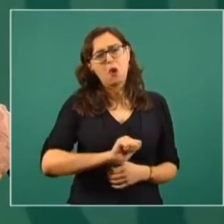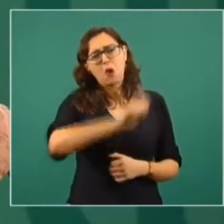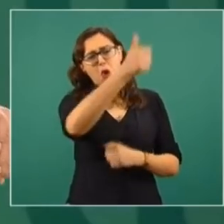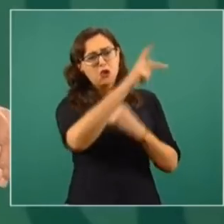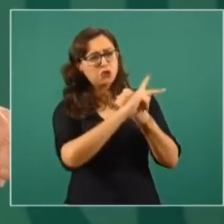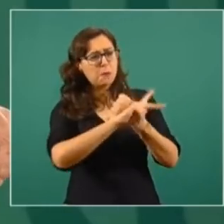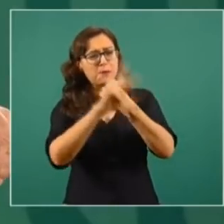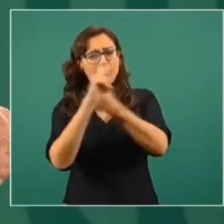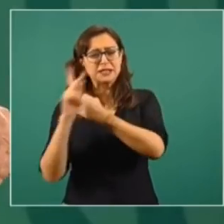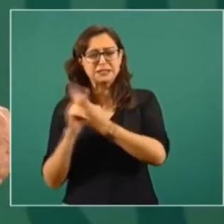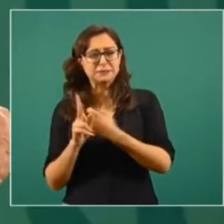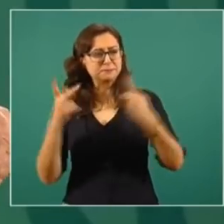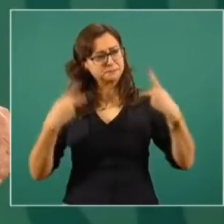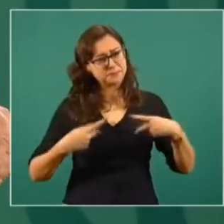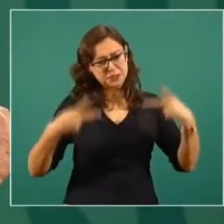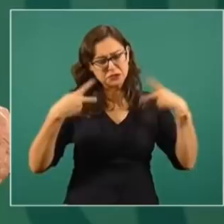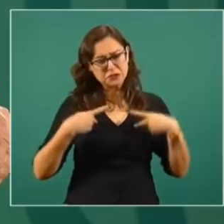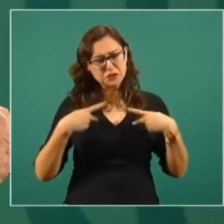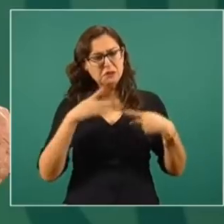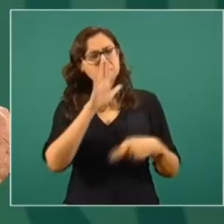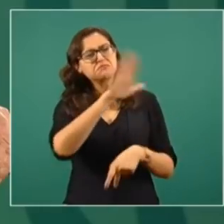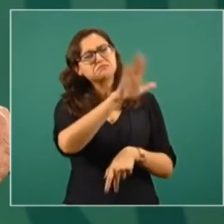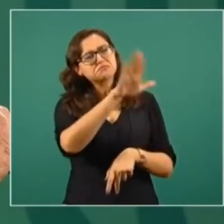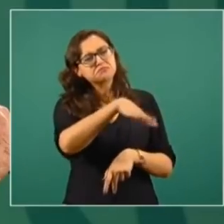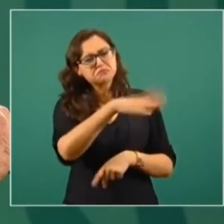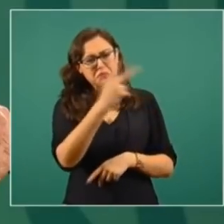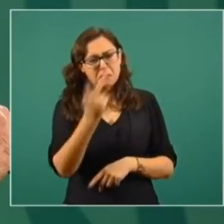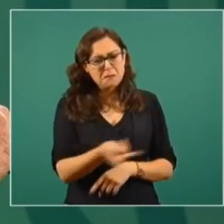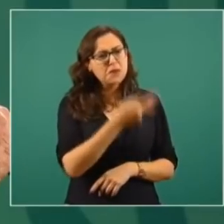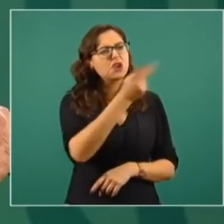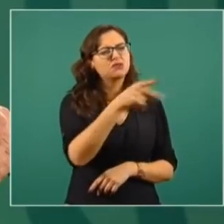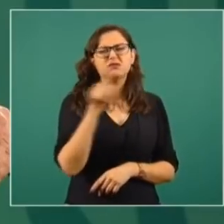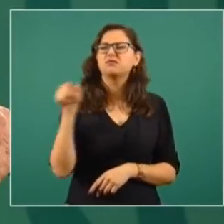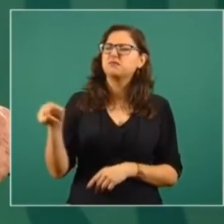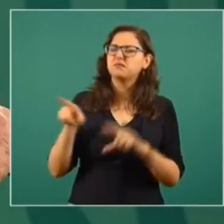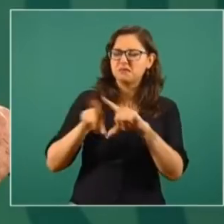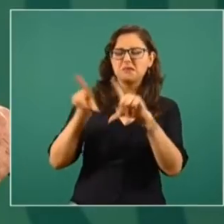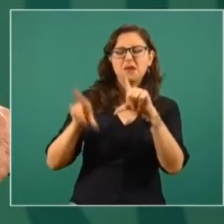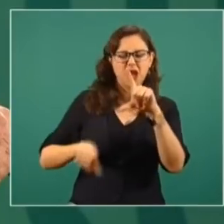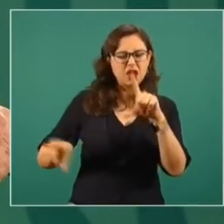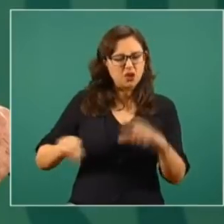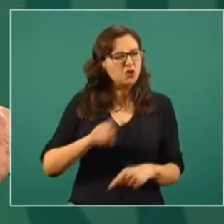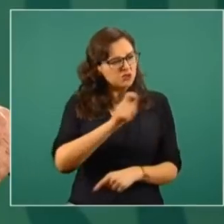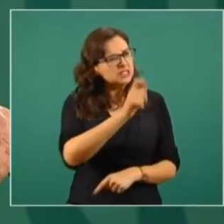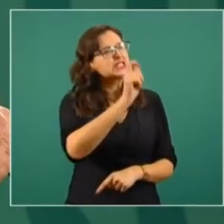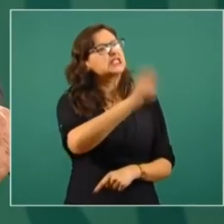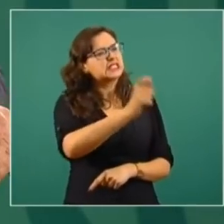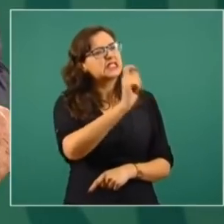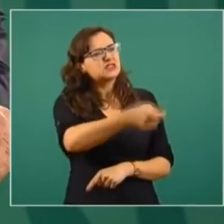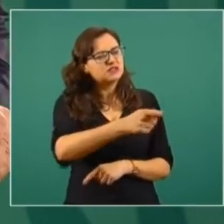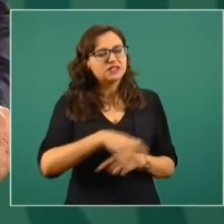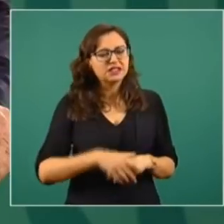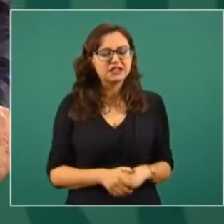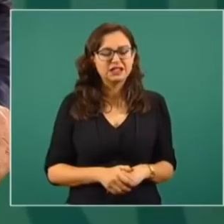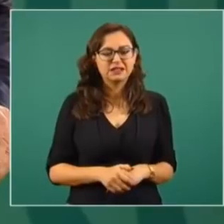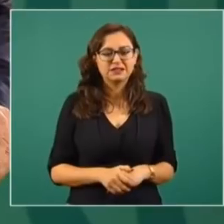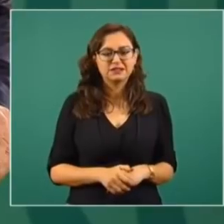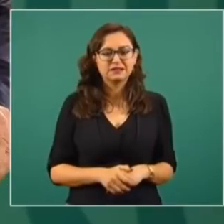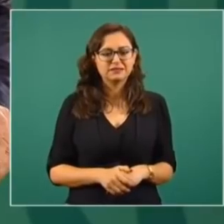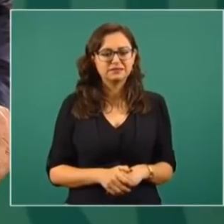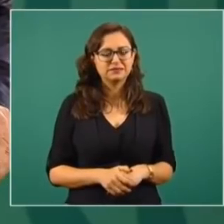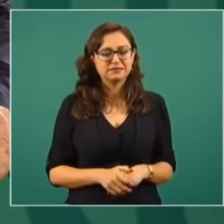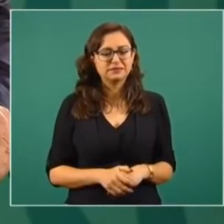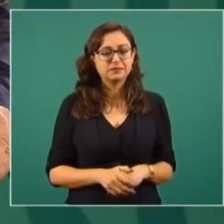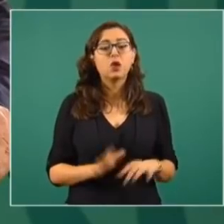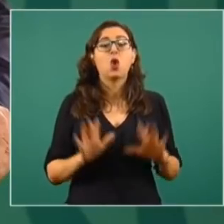extranjero sobre México o nos preguntan de